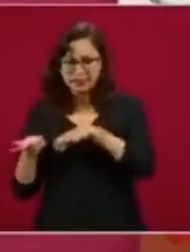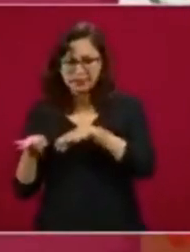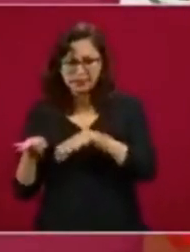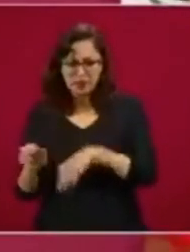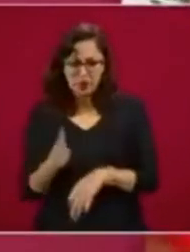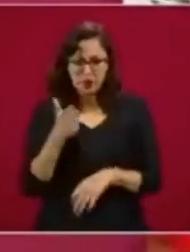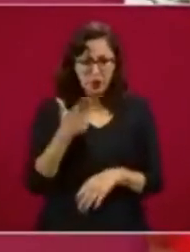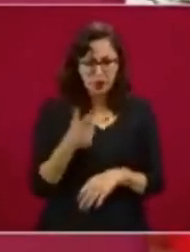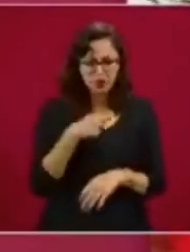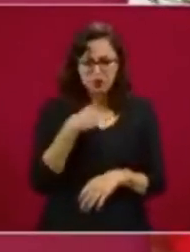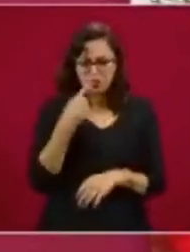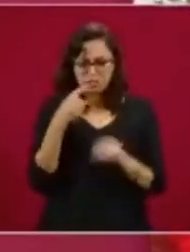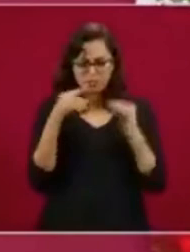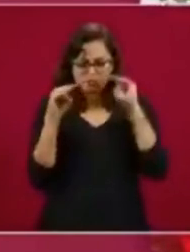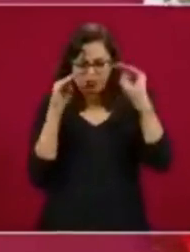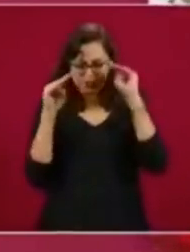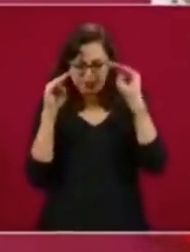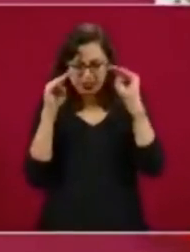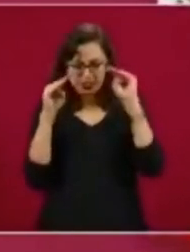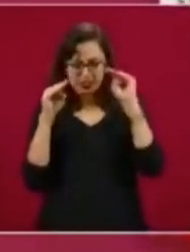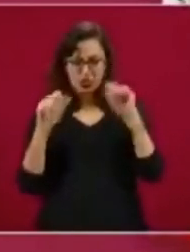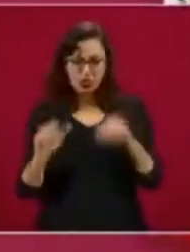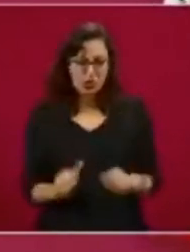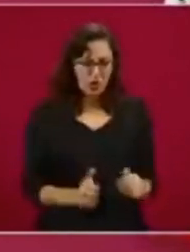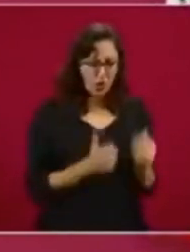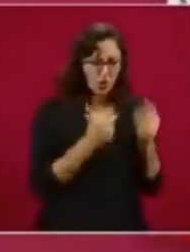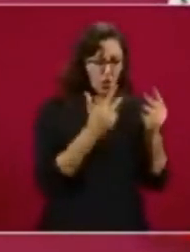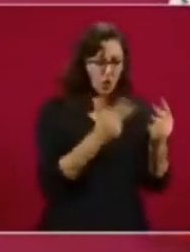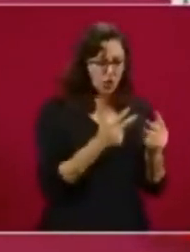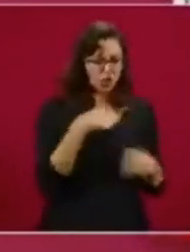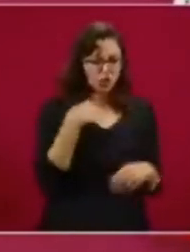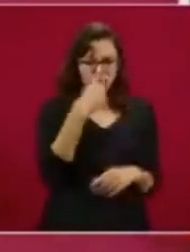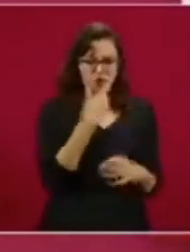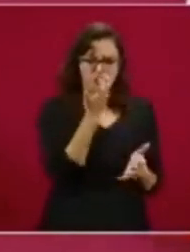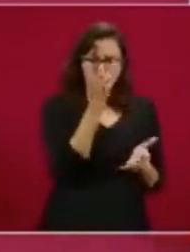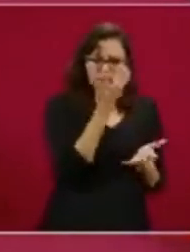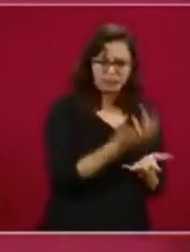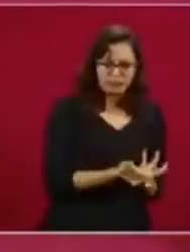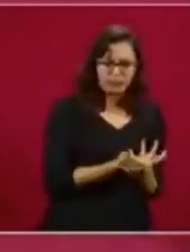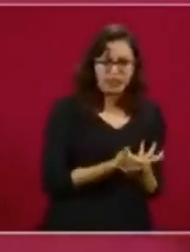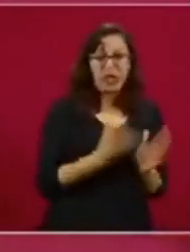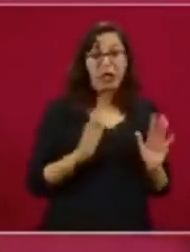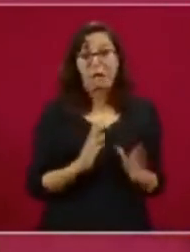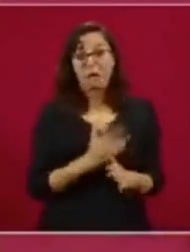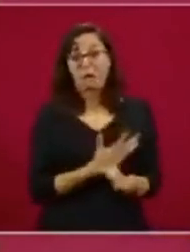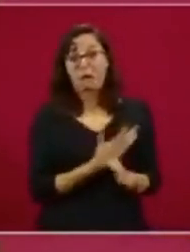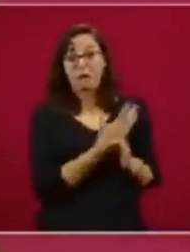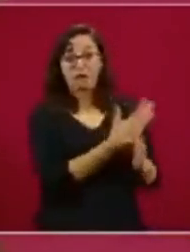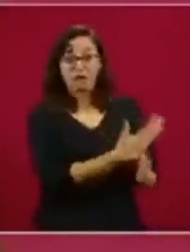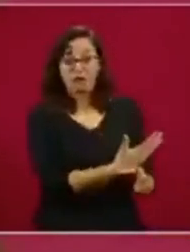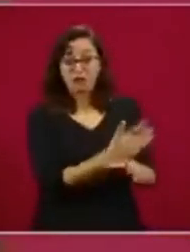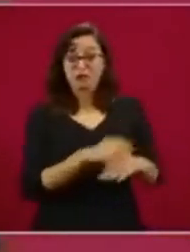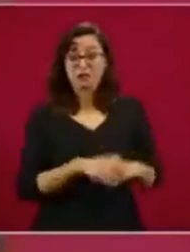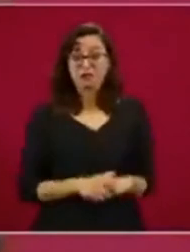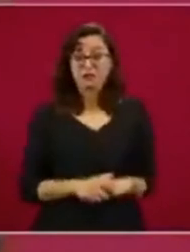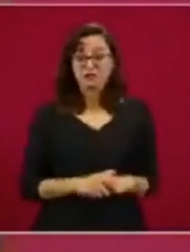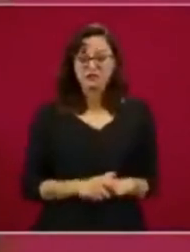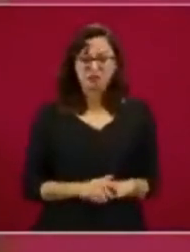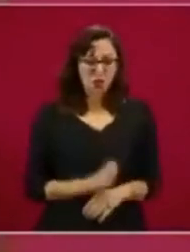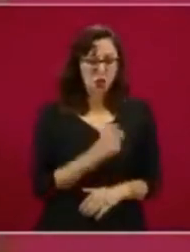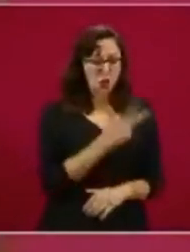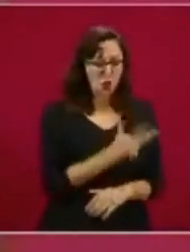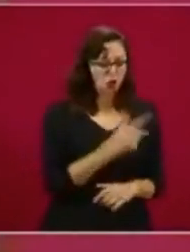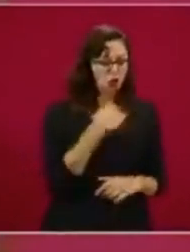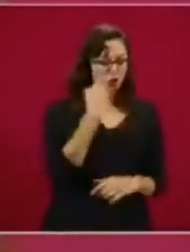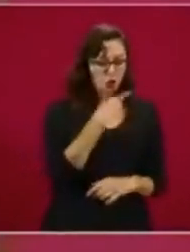ocho para pensar y ocho para descansar. O ocho para pensar, ocho